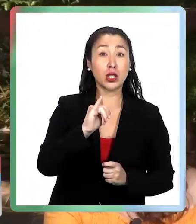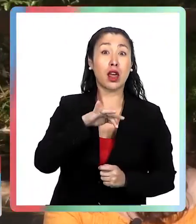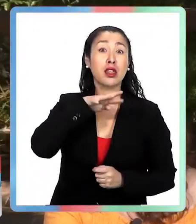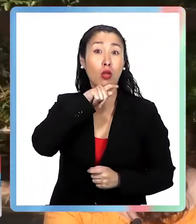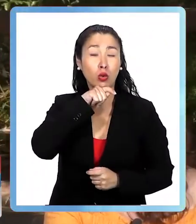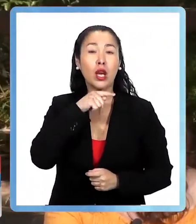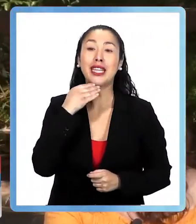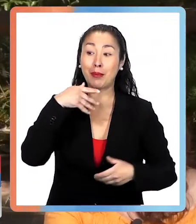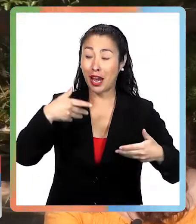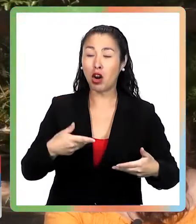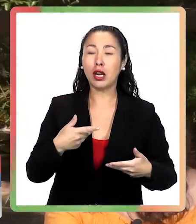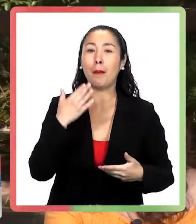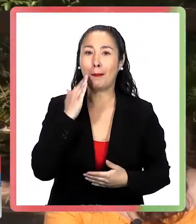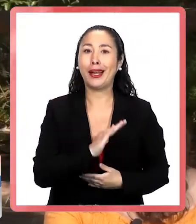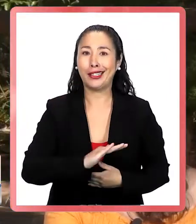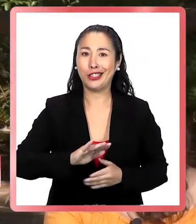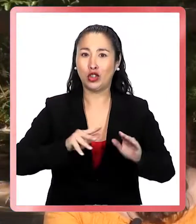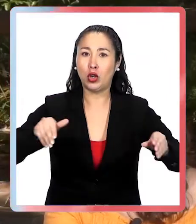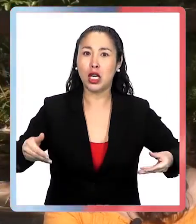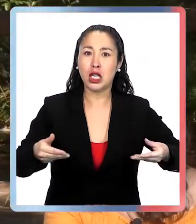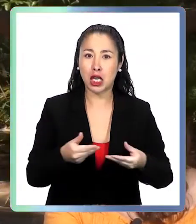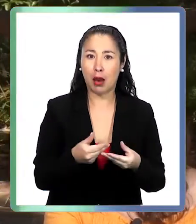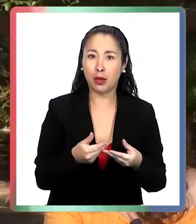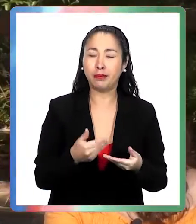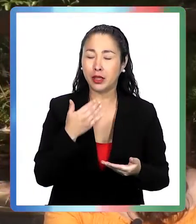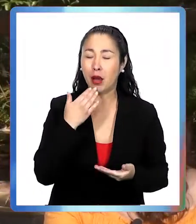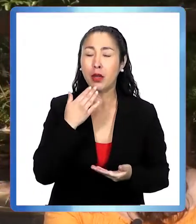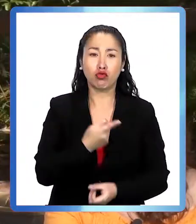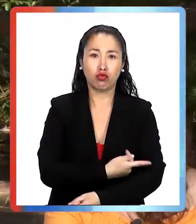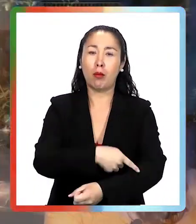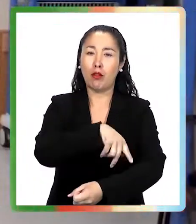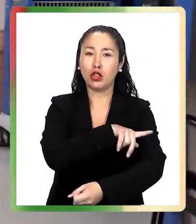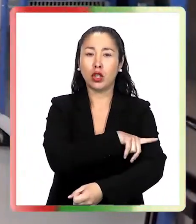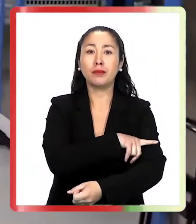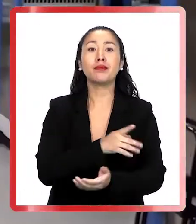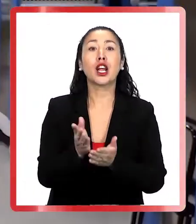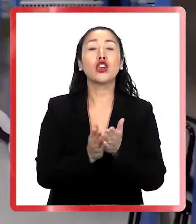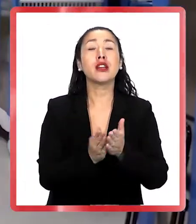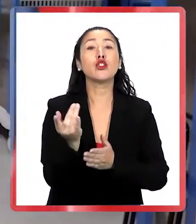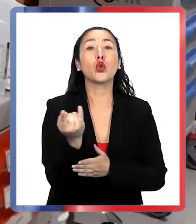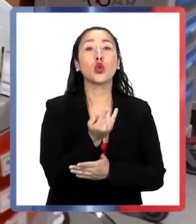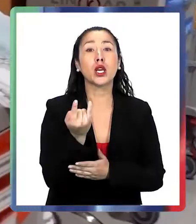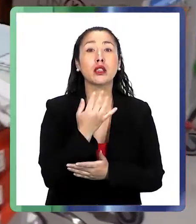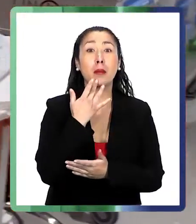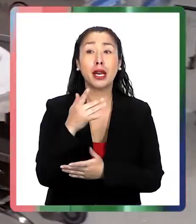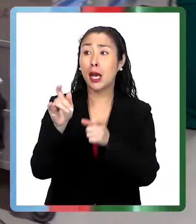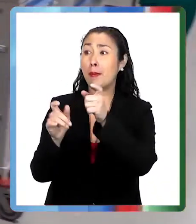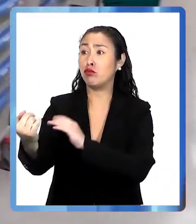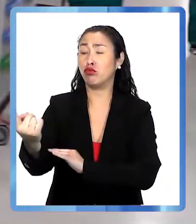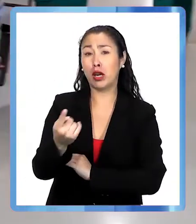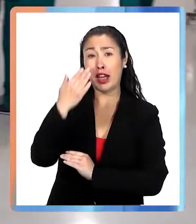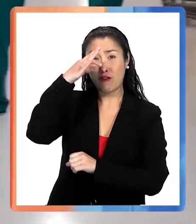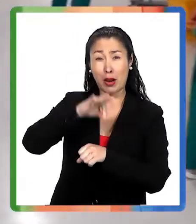intensivos tanto de adultos y en este tiempo también camas de cuidado intensivo pediátrica. Reforzaremos también los servicios de urgencia para